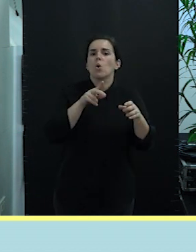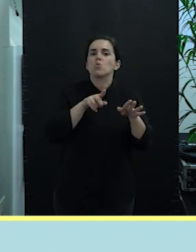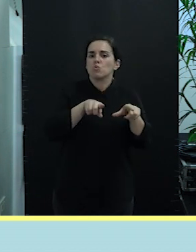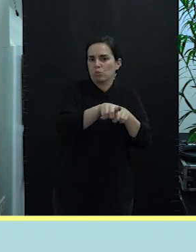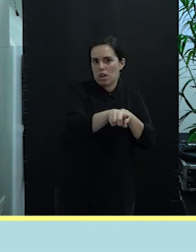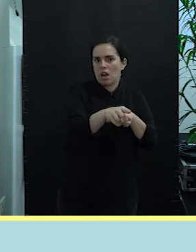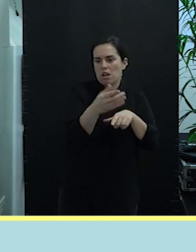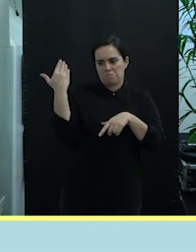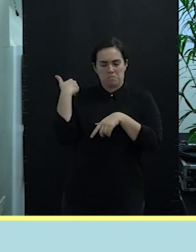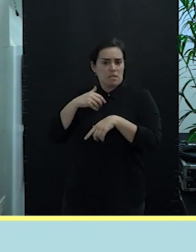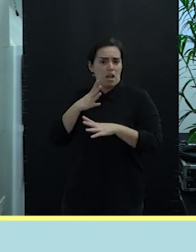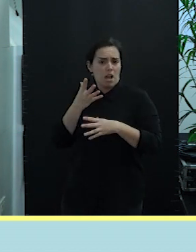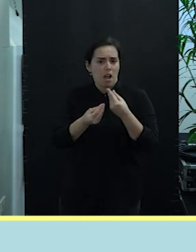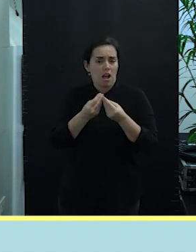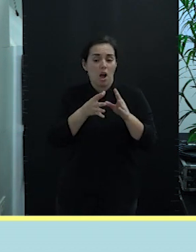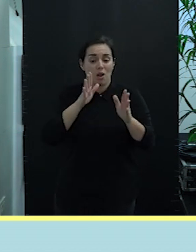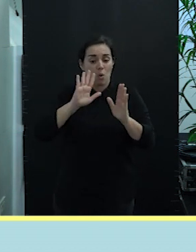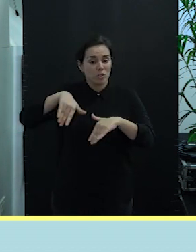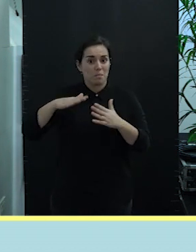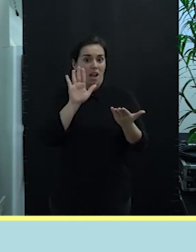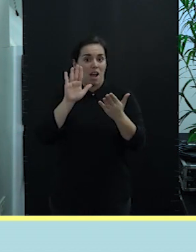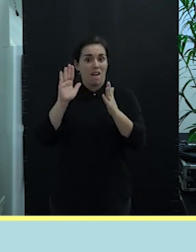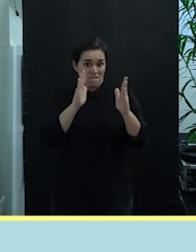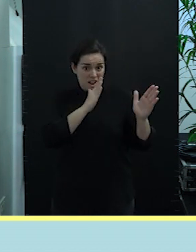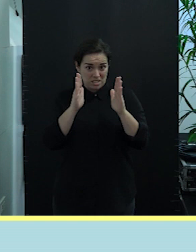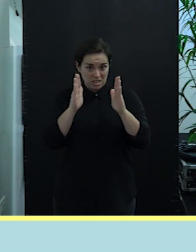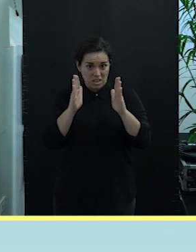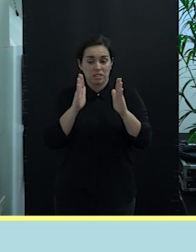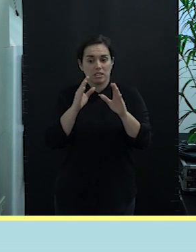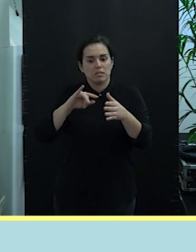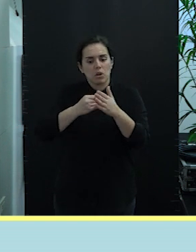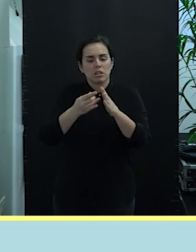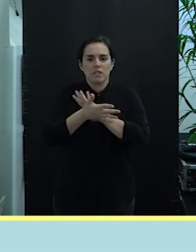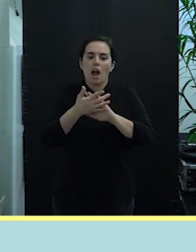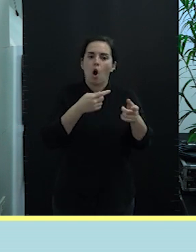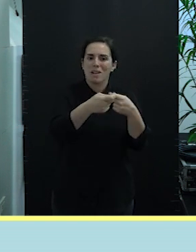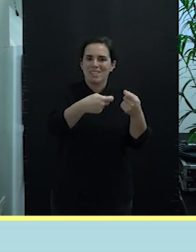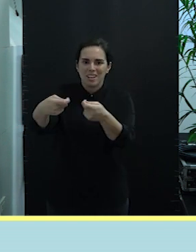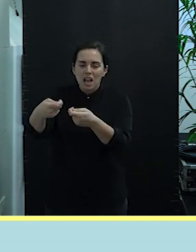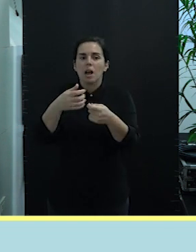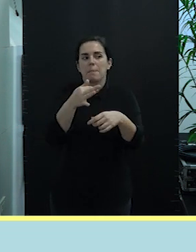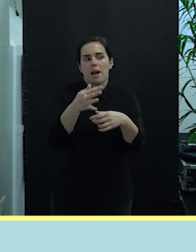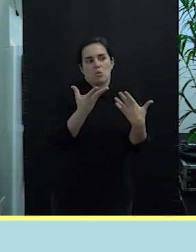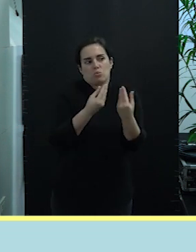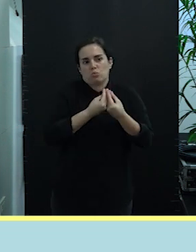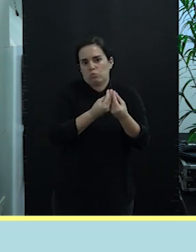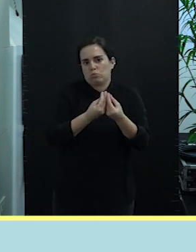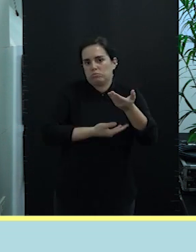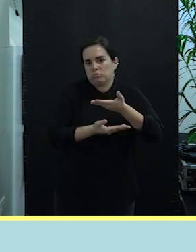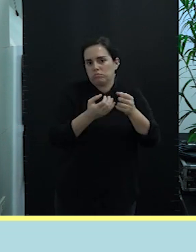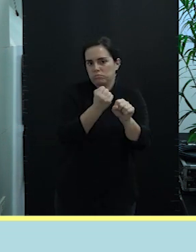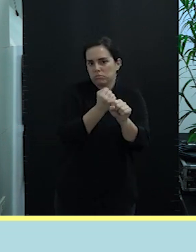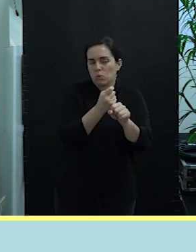intentar ahora en esta última fase de proyecto comercializarlas y trabajarlas conjuntamente donde ustedes serán los líderes.